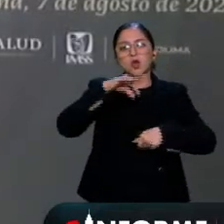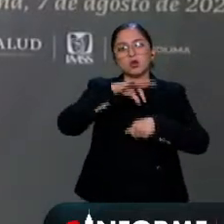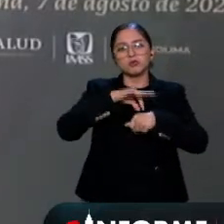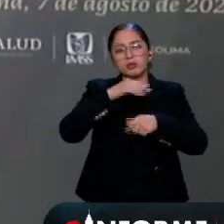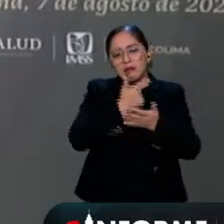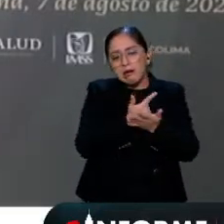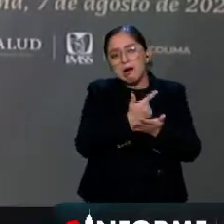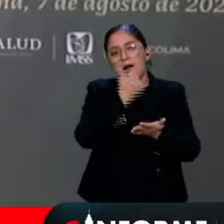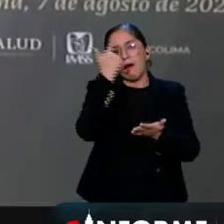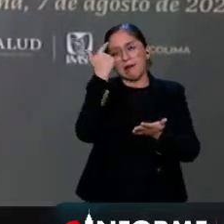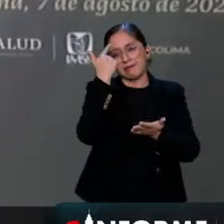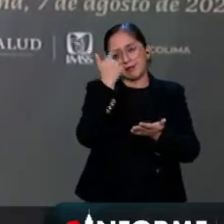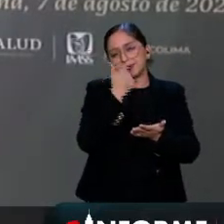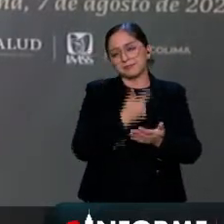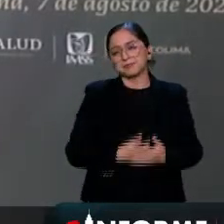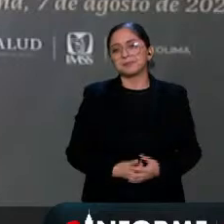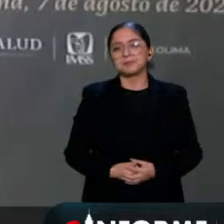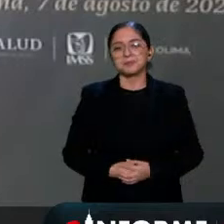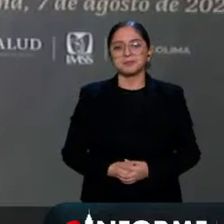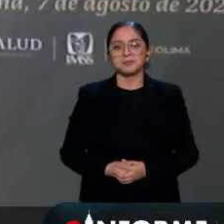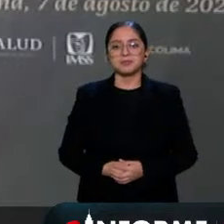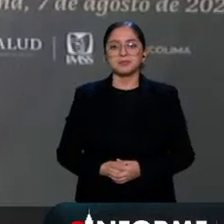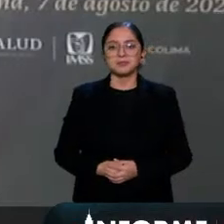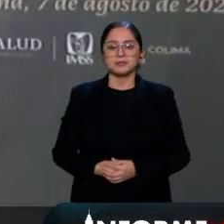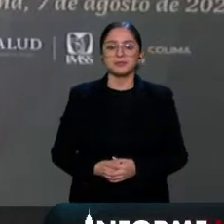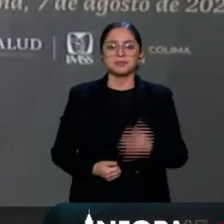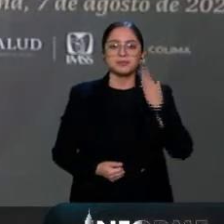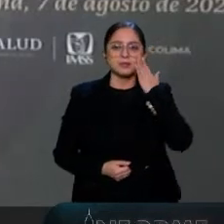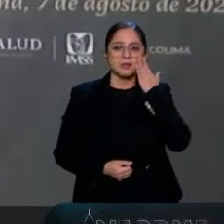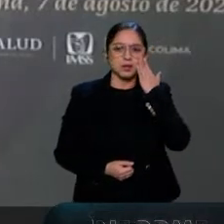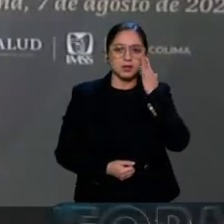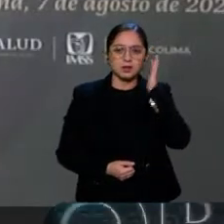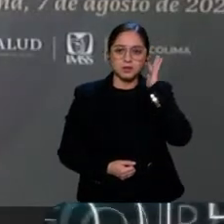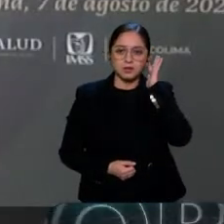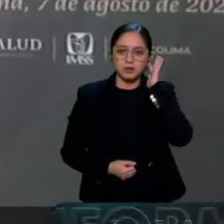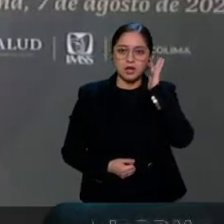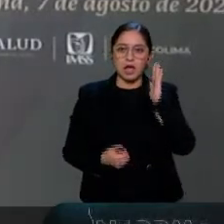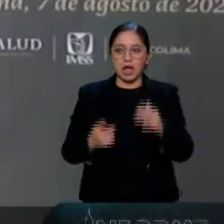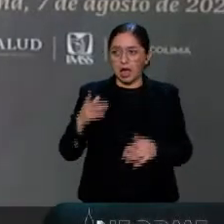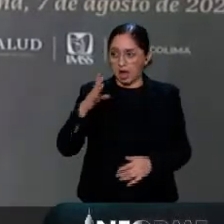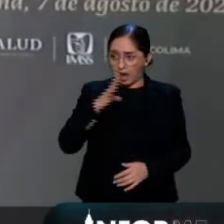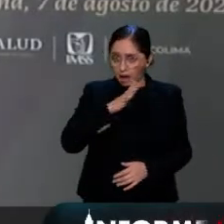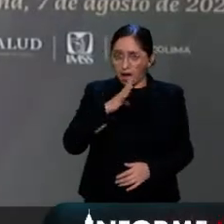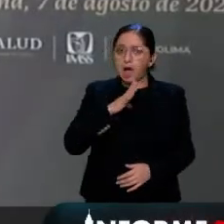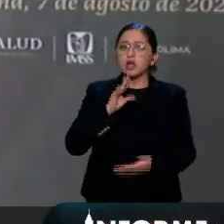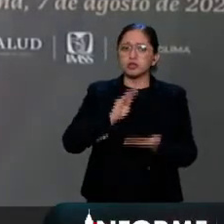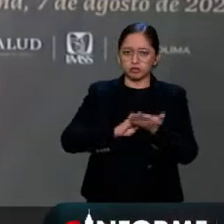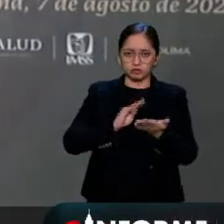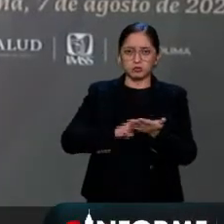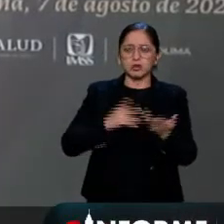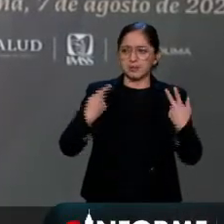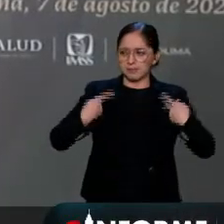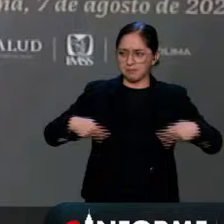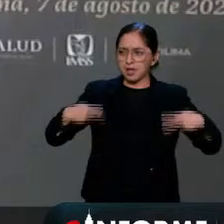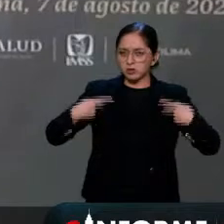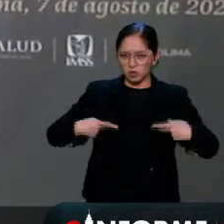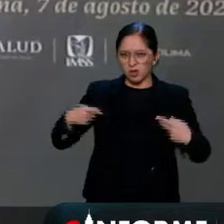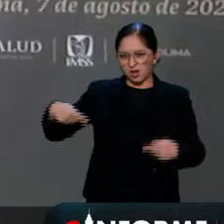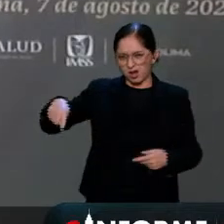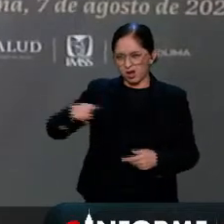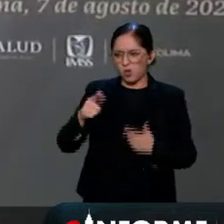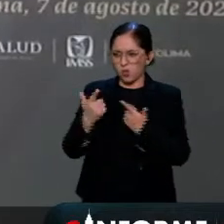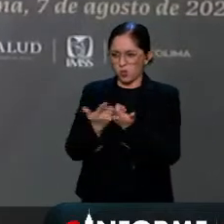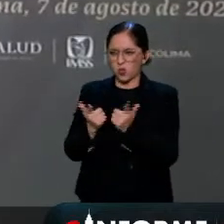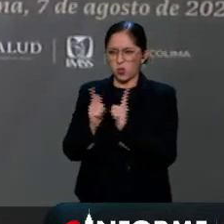Hay algunos conservadores que no les gusta el hecho,